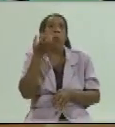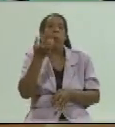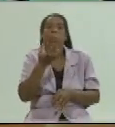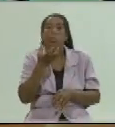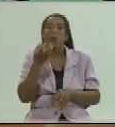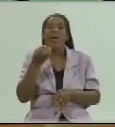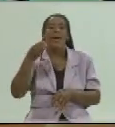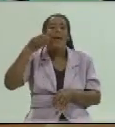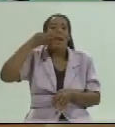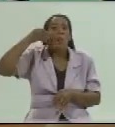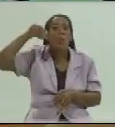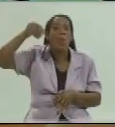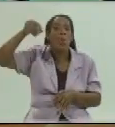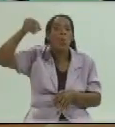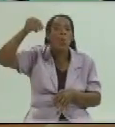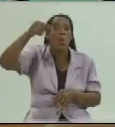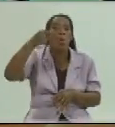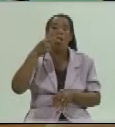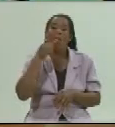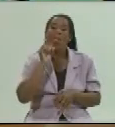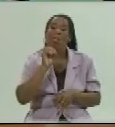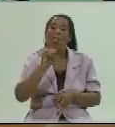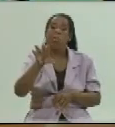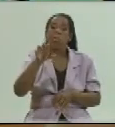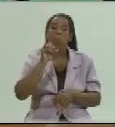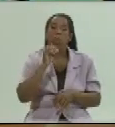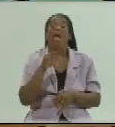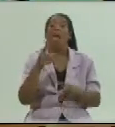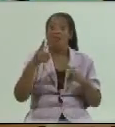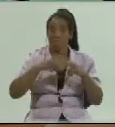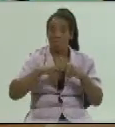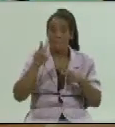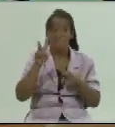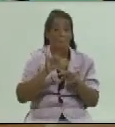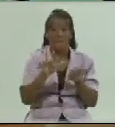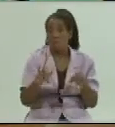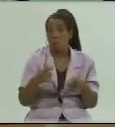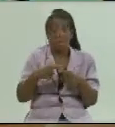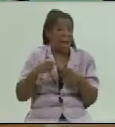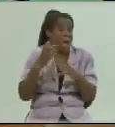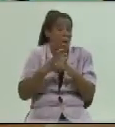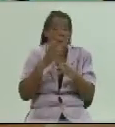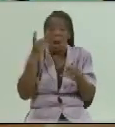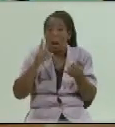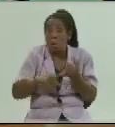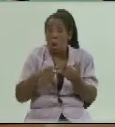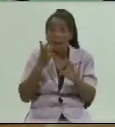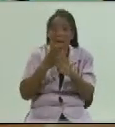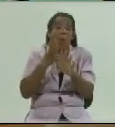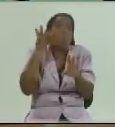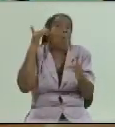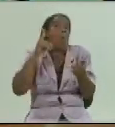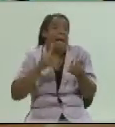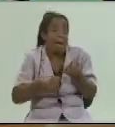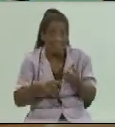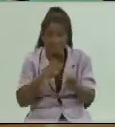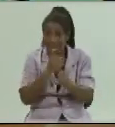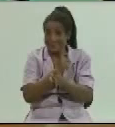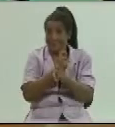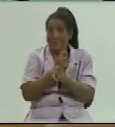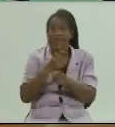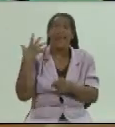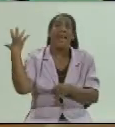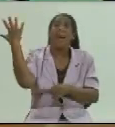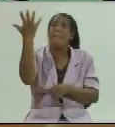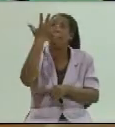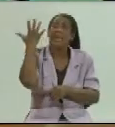lo expulso en la respiración existe el riesgo entonces ese riesgo está en la guagua ese riesgo está en la cola ese riesgo está en el ambiente